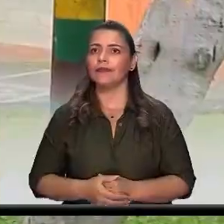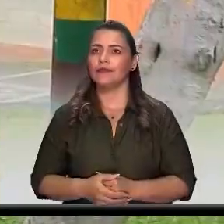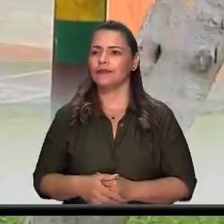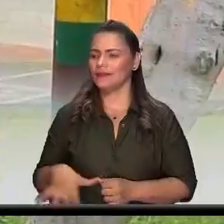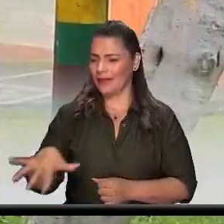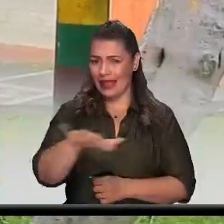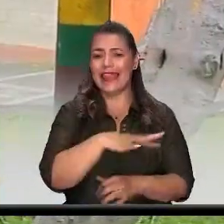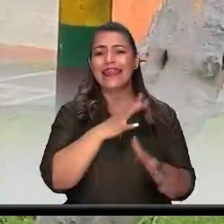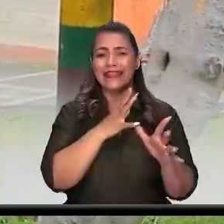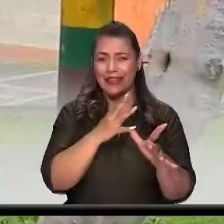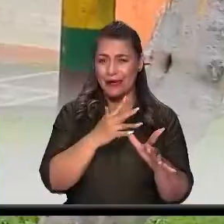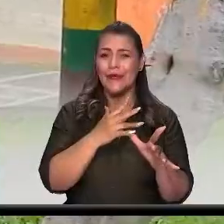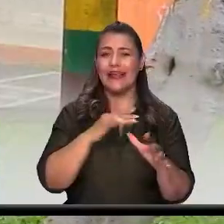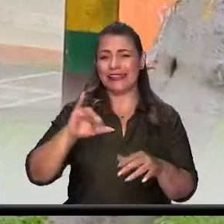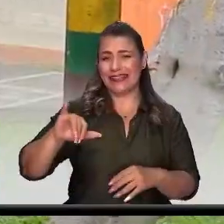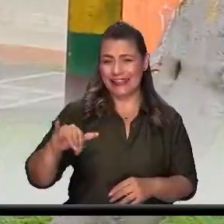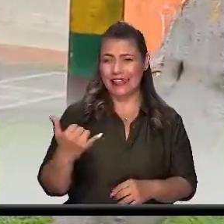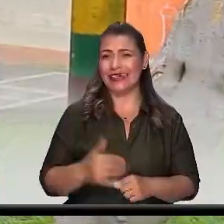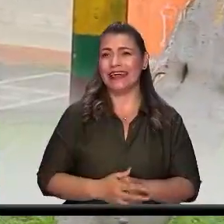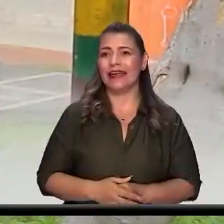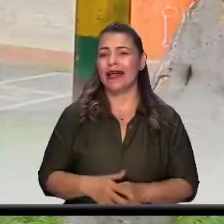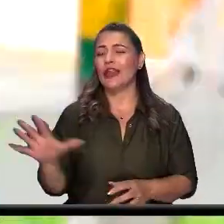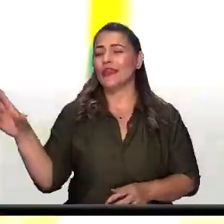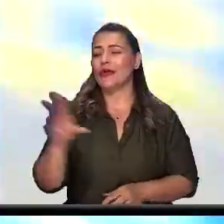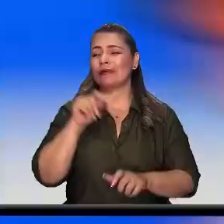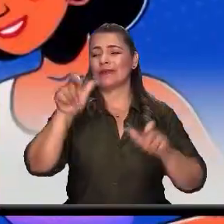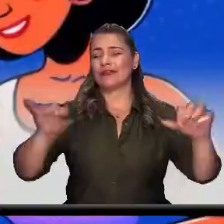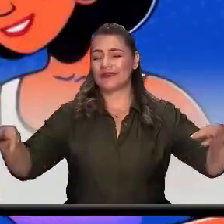que incluye a todas las poblaciones.